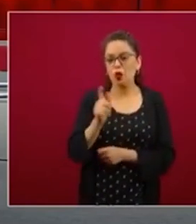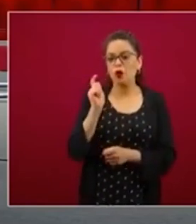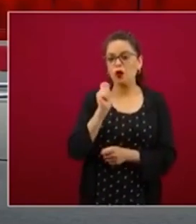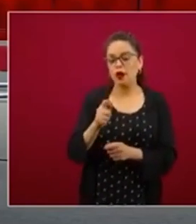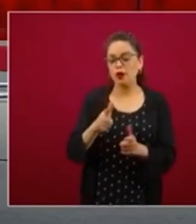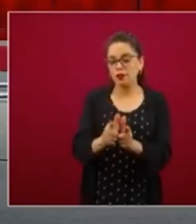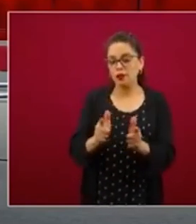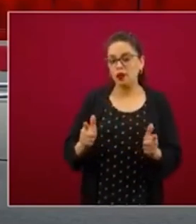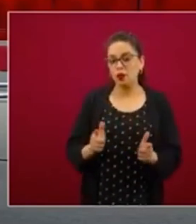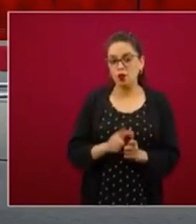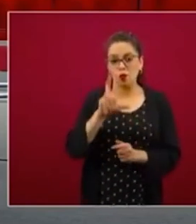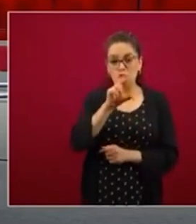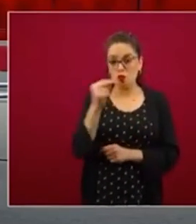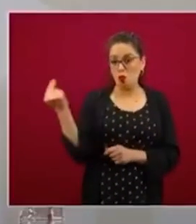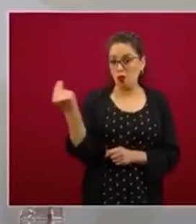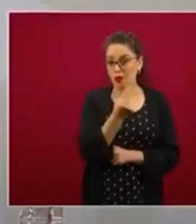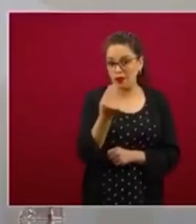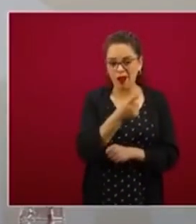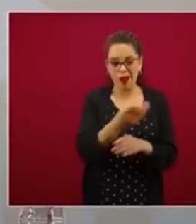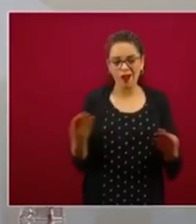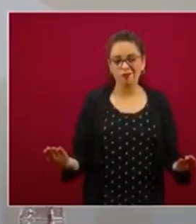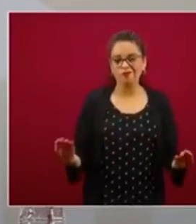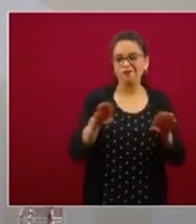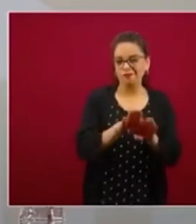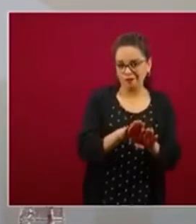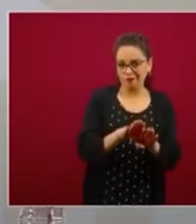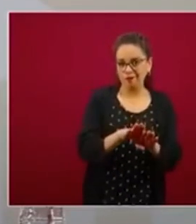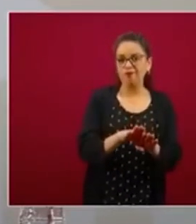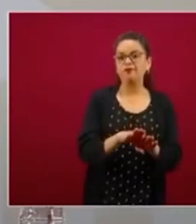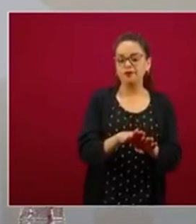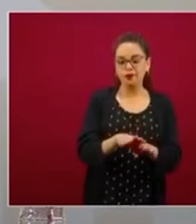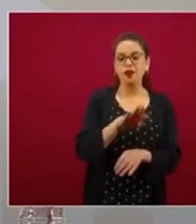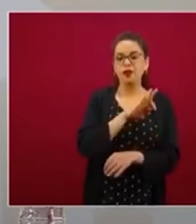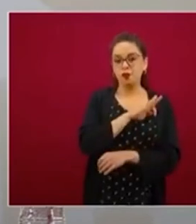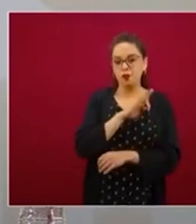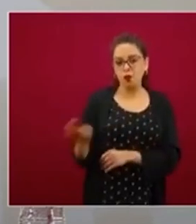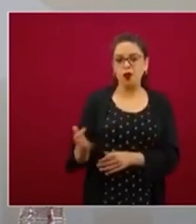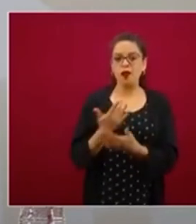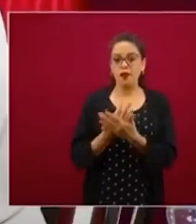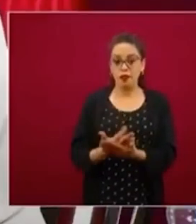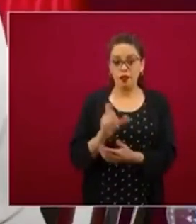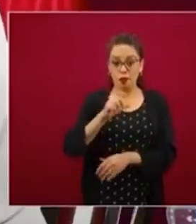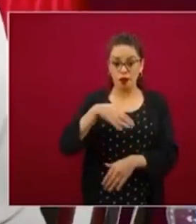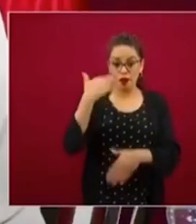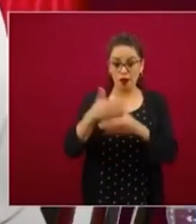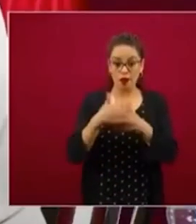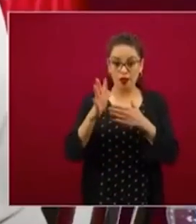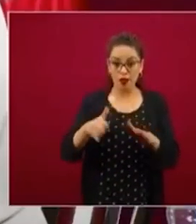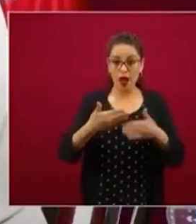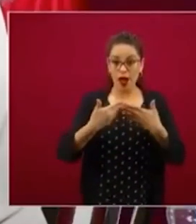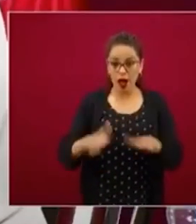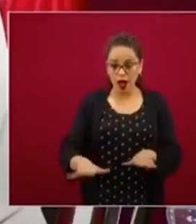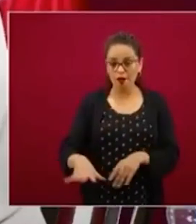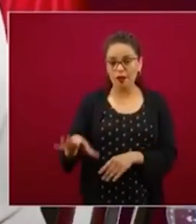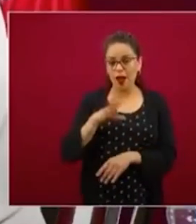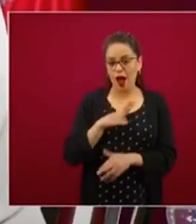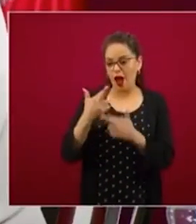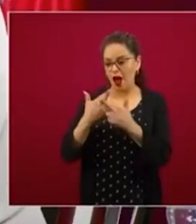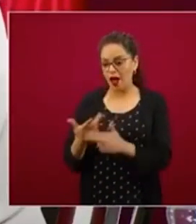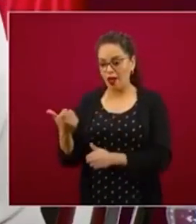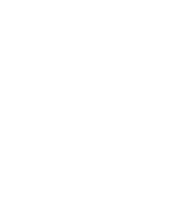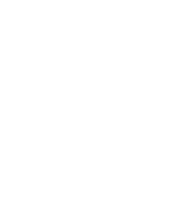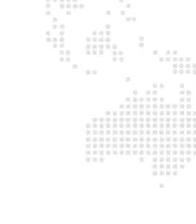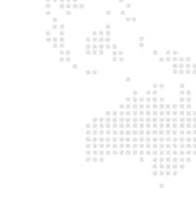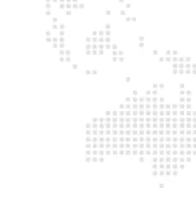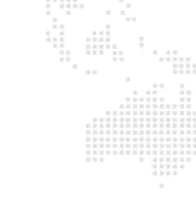no esenciales, pues esté preparado para una reapertura que esté fortalecido, que se proteja